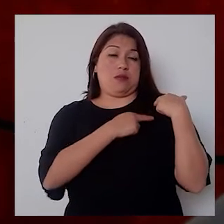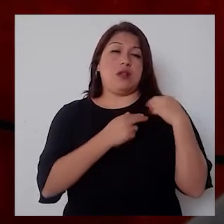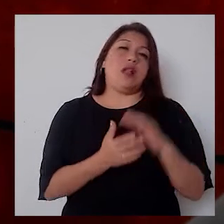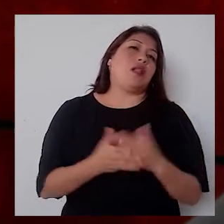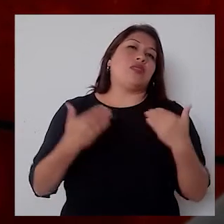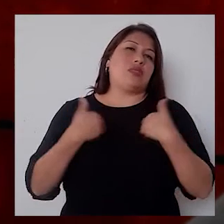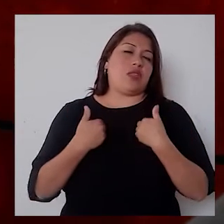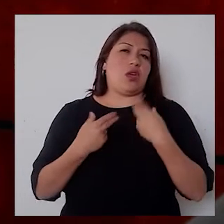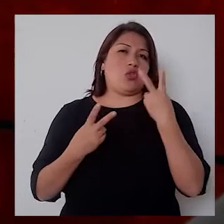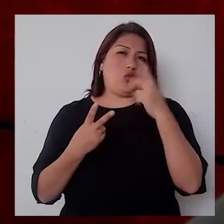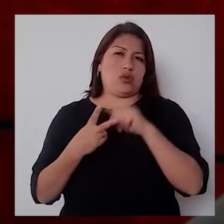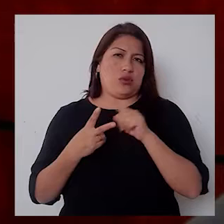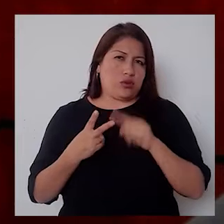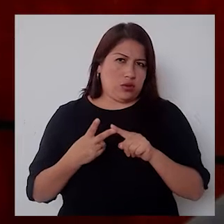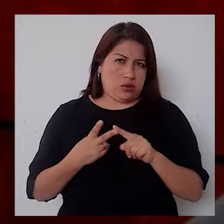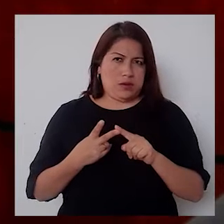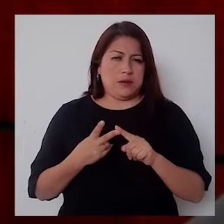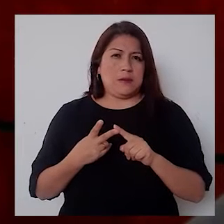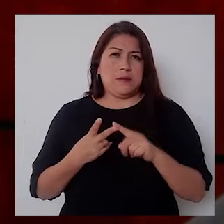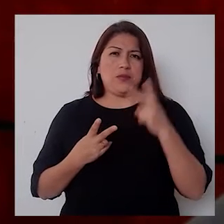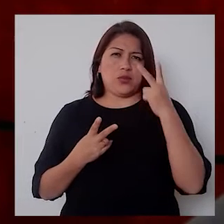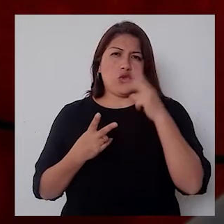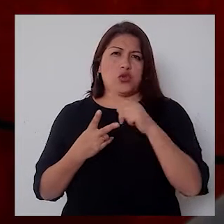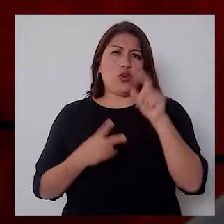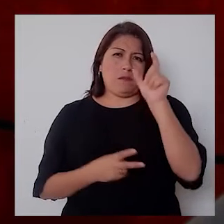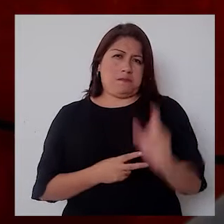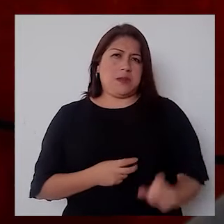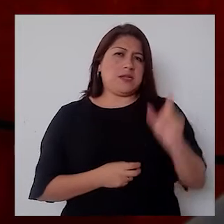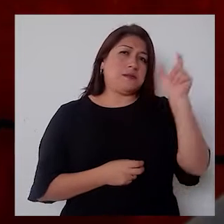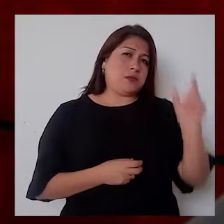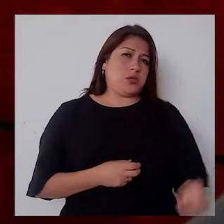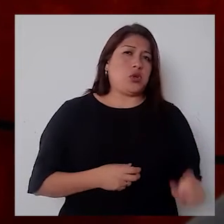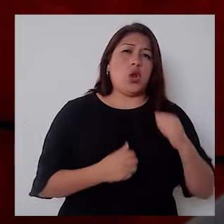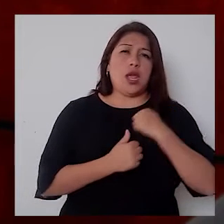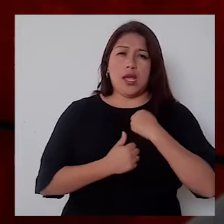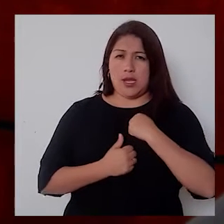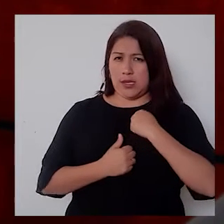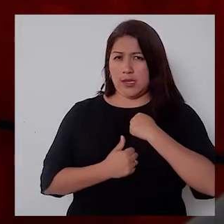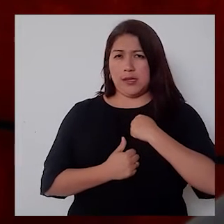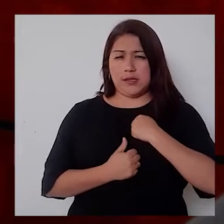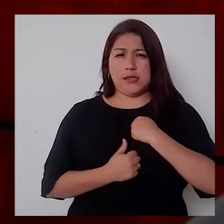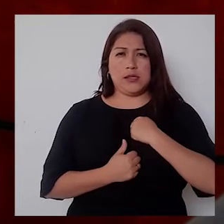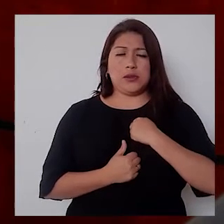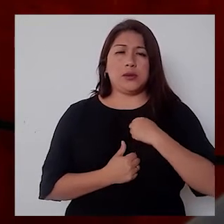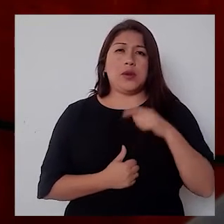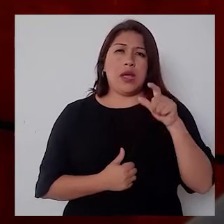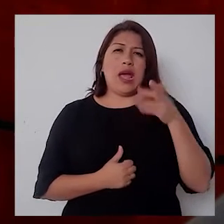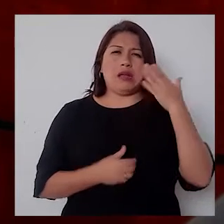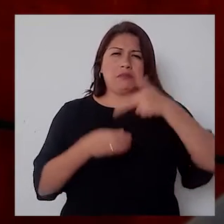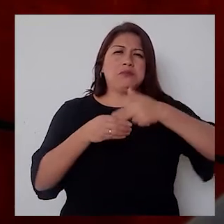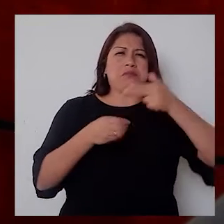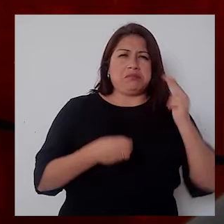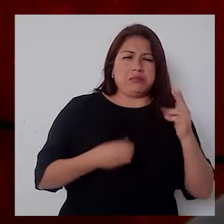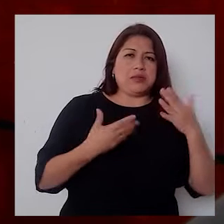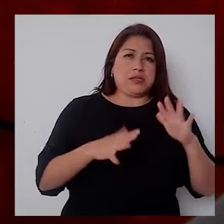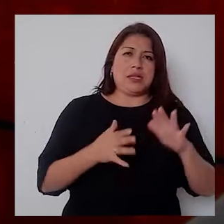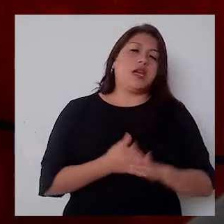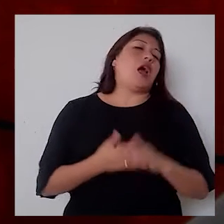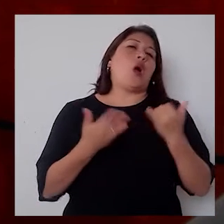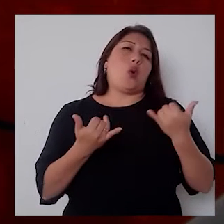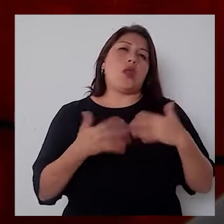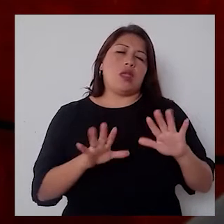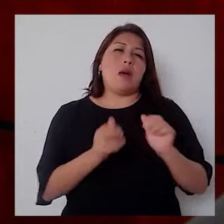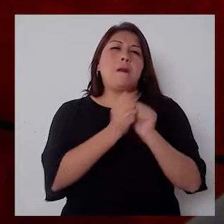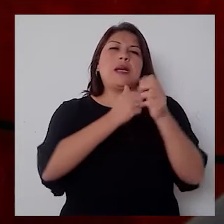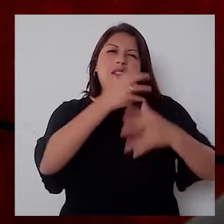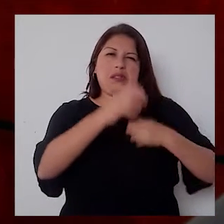oficiales del ejército en situación militar de retiro que perdieron una pierna